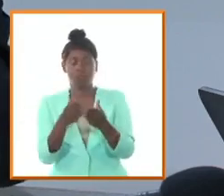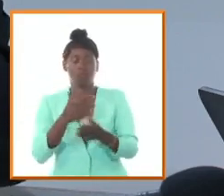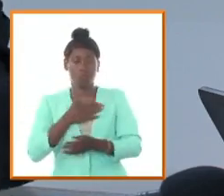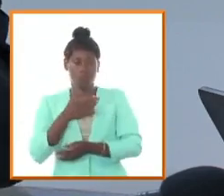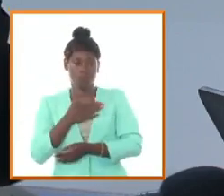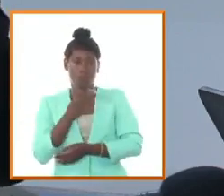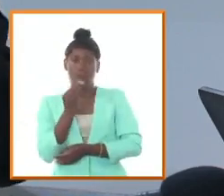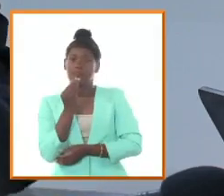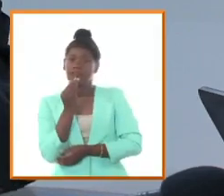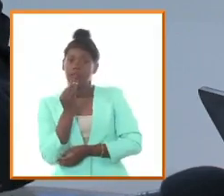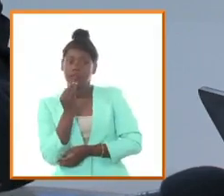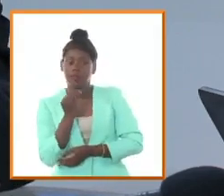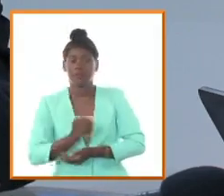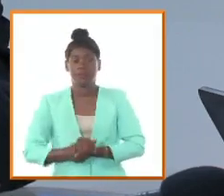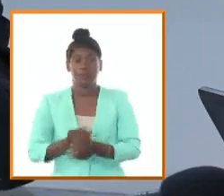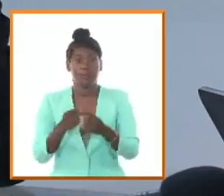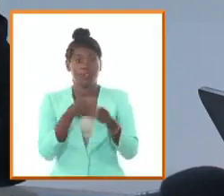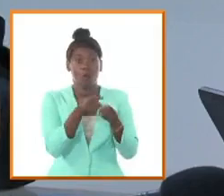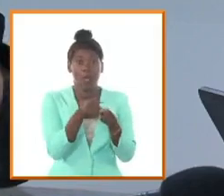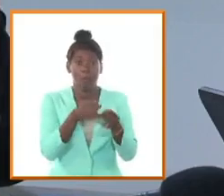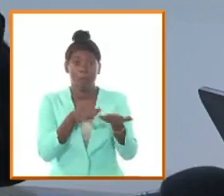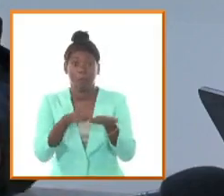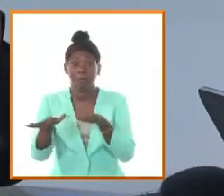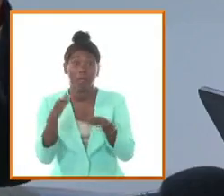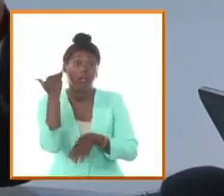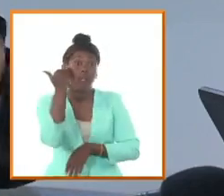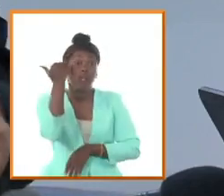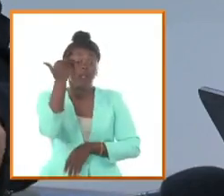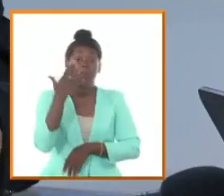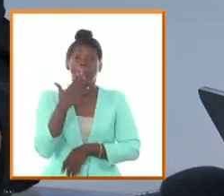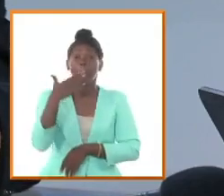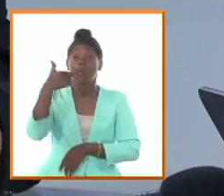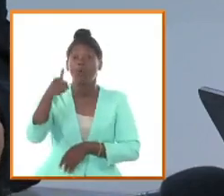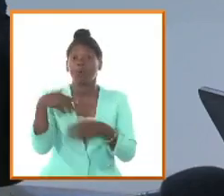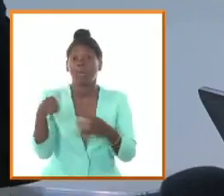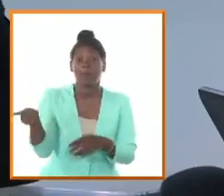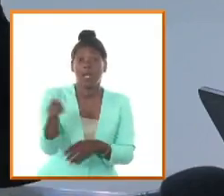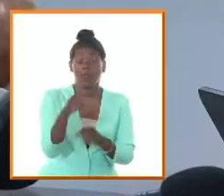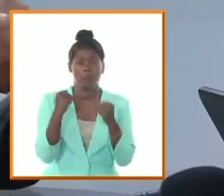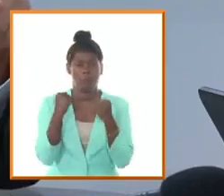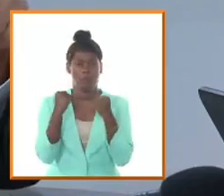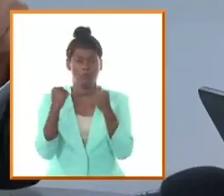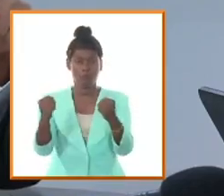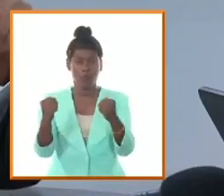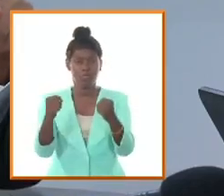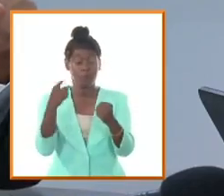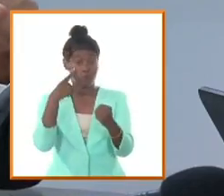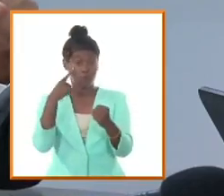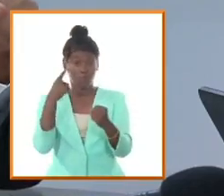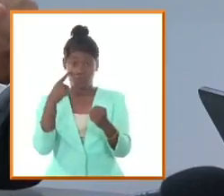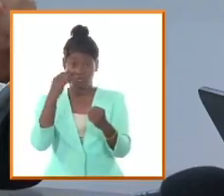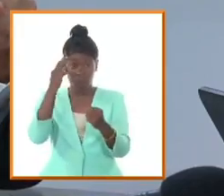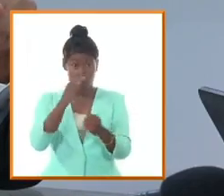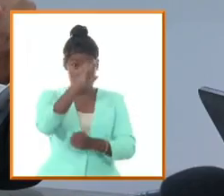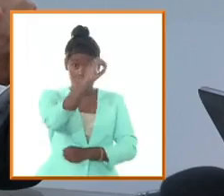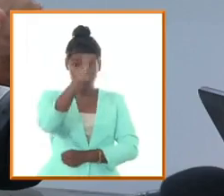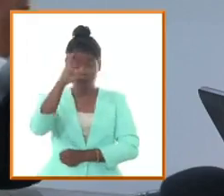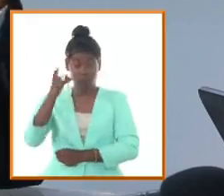Aramontes y hace de la tropa villareña la más importante fuerza para la invasión occidente